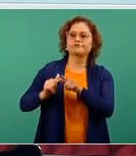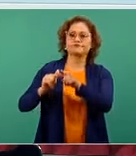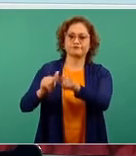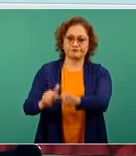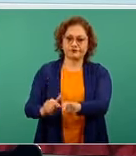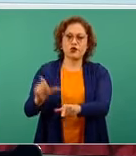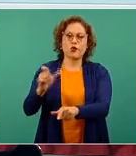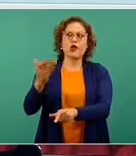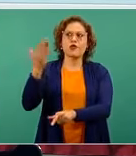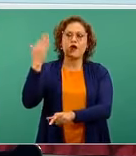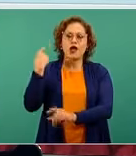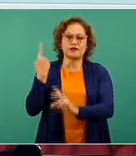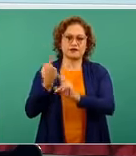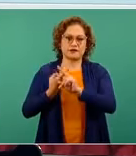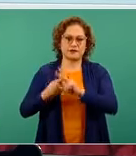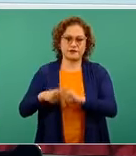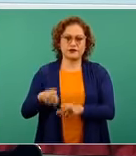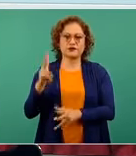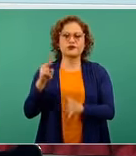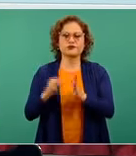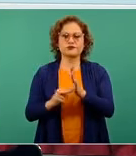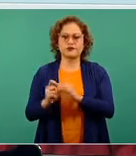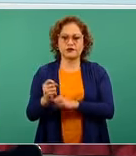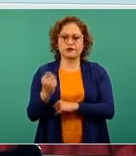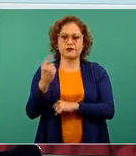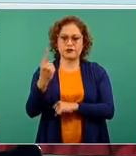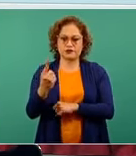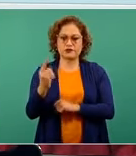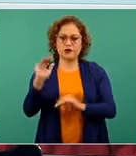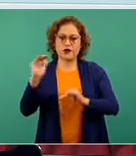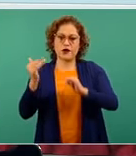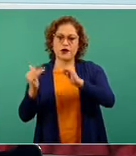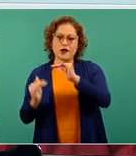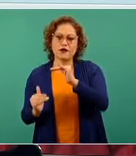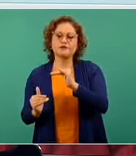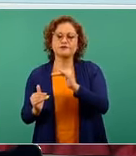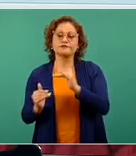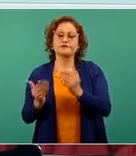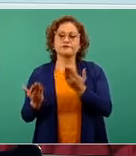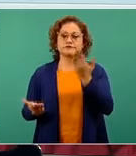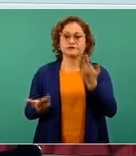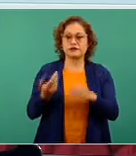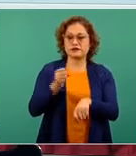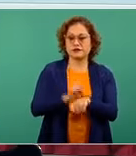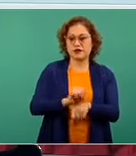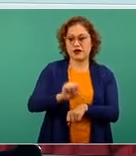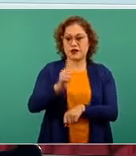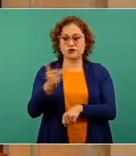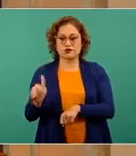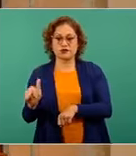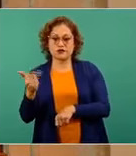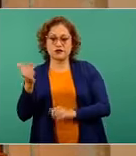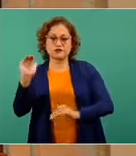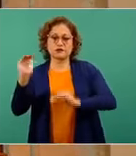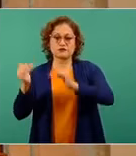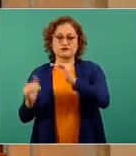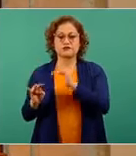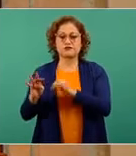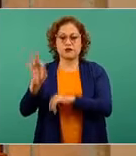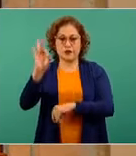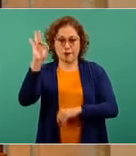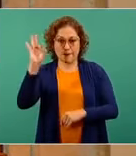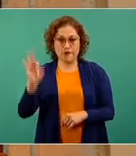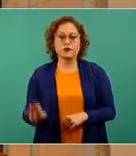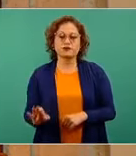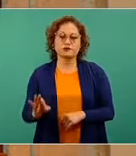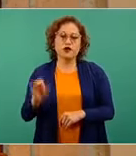de año. Menos 19 por ciento es el valor exacto entre la semana 11 y 12. Y pues bueno, ya sólo queda prácticamente un